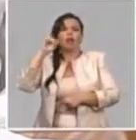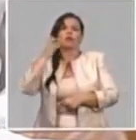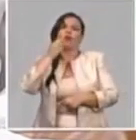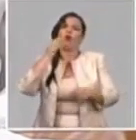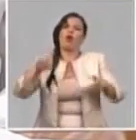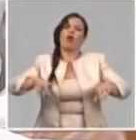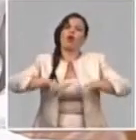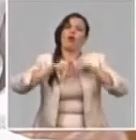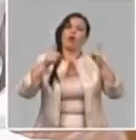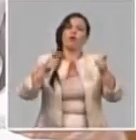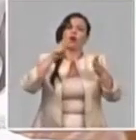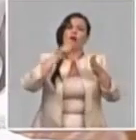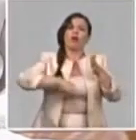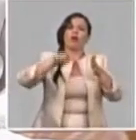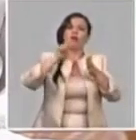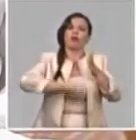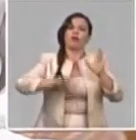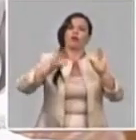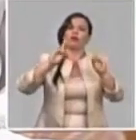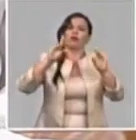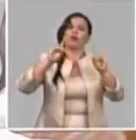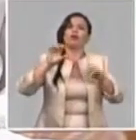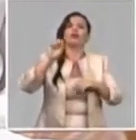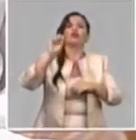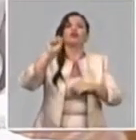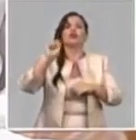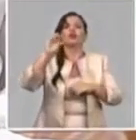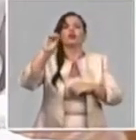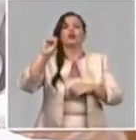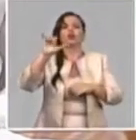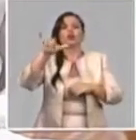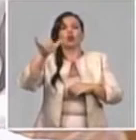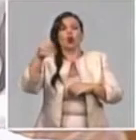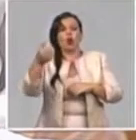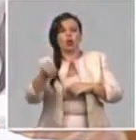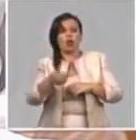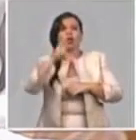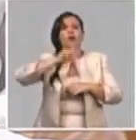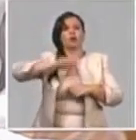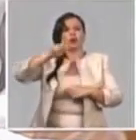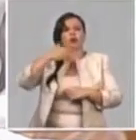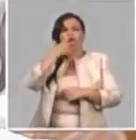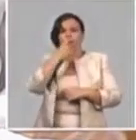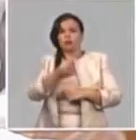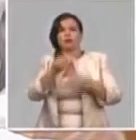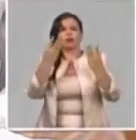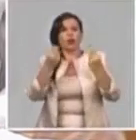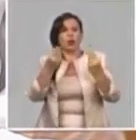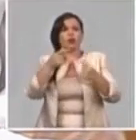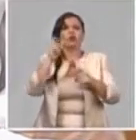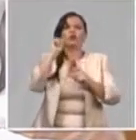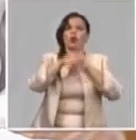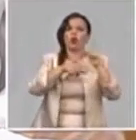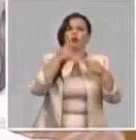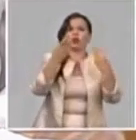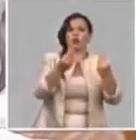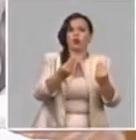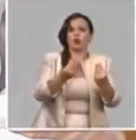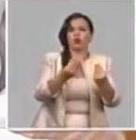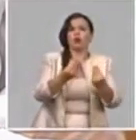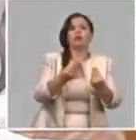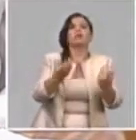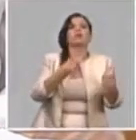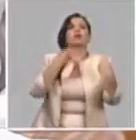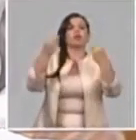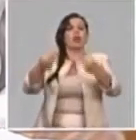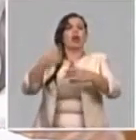planes de producción de yogur de soya, un alimento muy demandado. Incluso pudimos llegar a un grupo de poblados y barrios que normalmente no